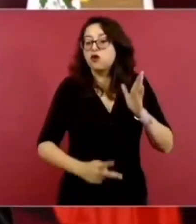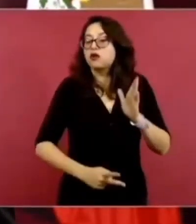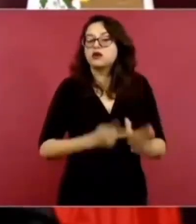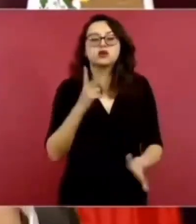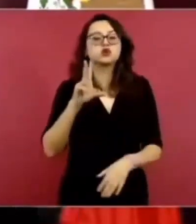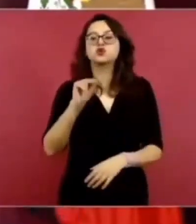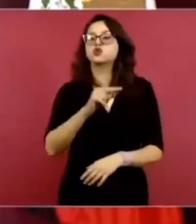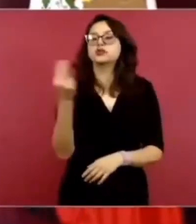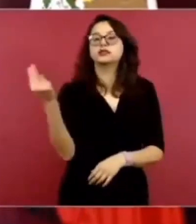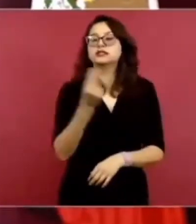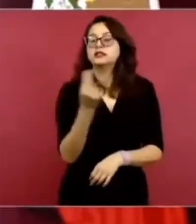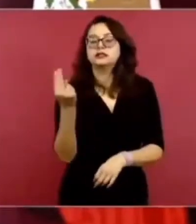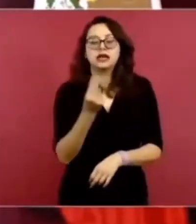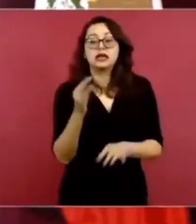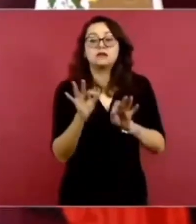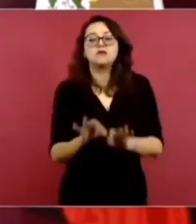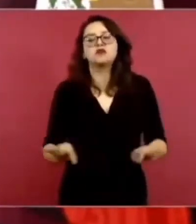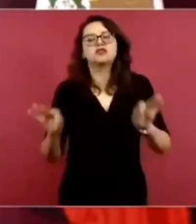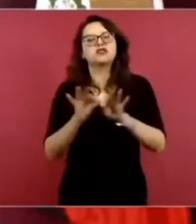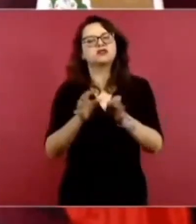y a partir de ahí